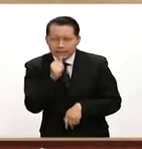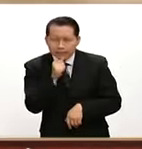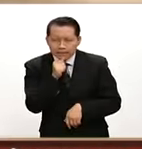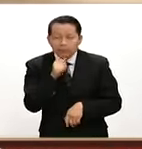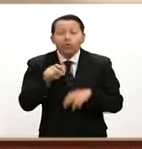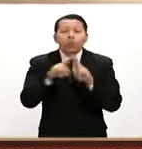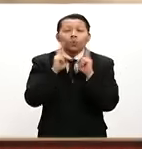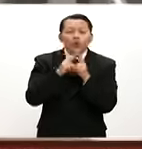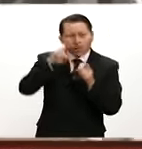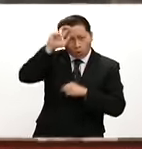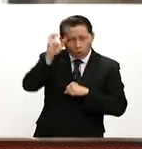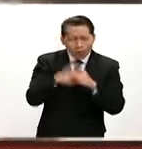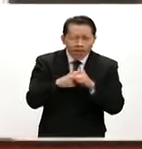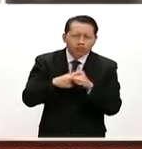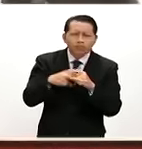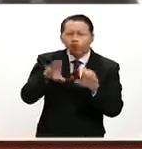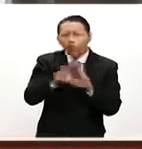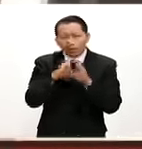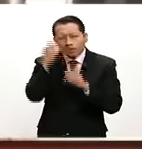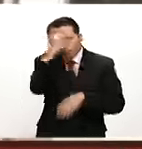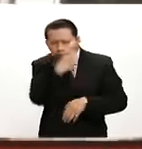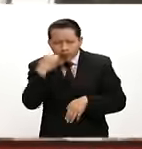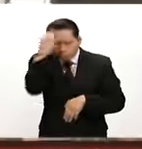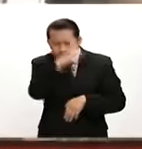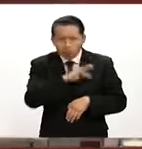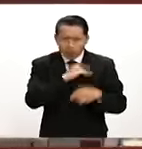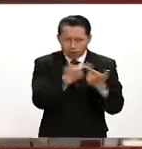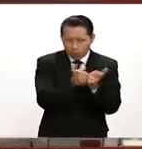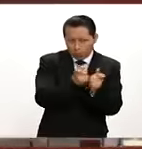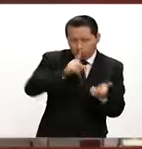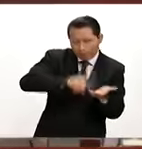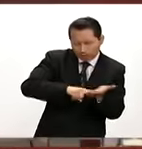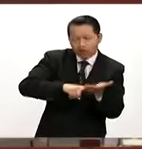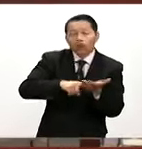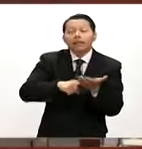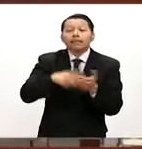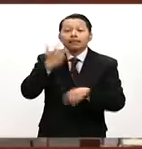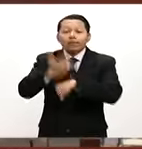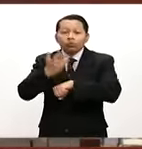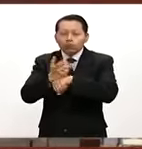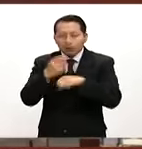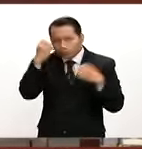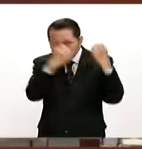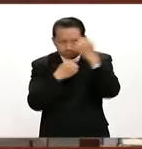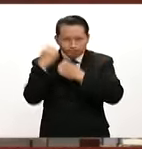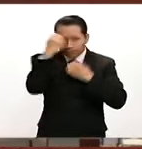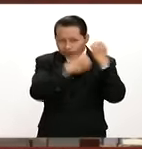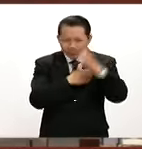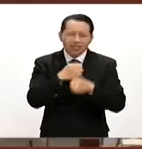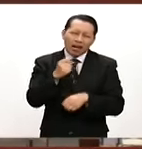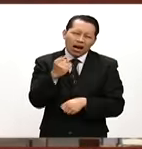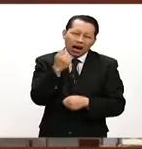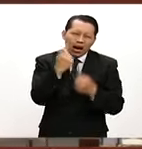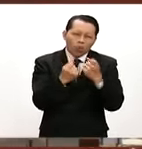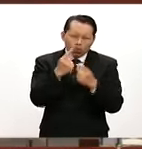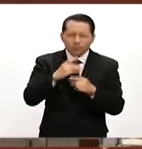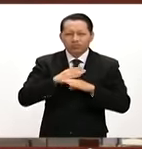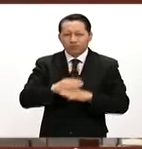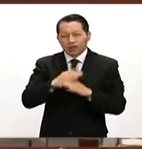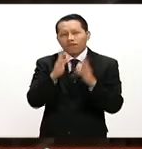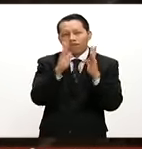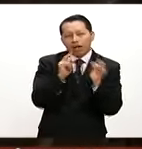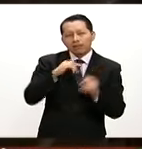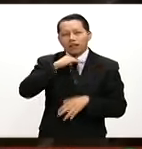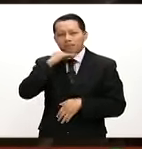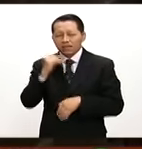Unión Europea revisa un acuerdo comercial entre el bloque y los Estados Unidos. A pesar de las resistencias de algunos miembros como Francia y